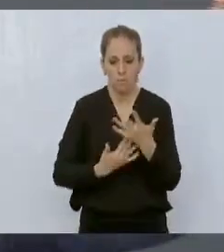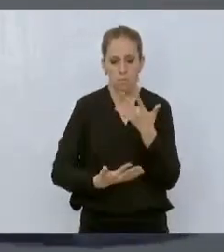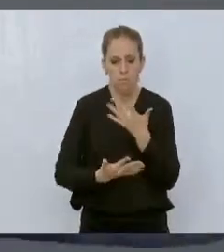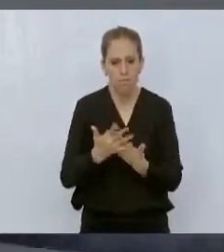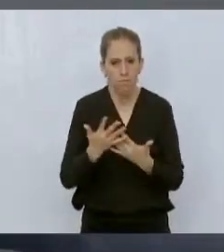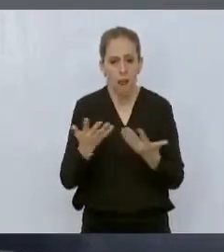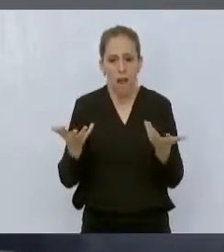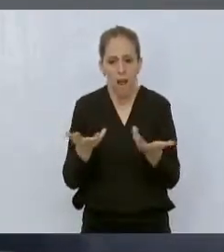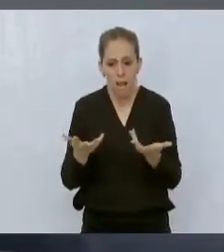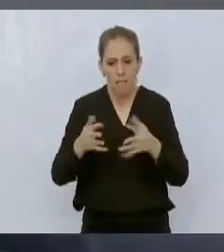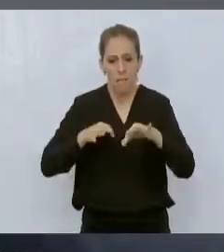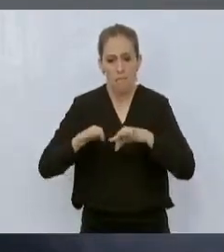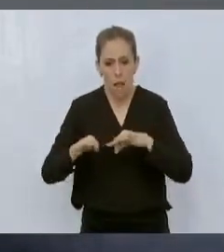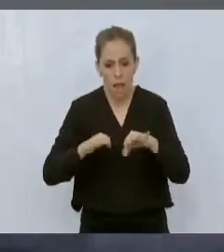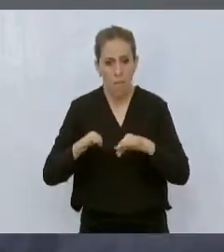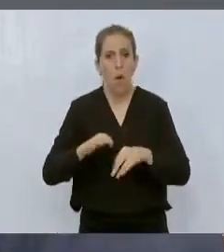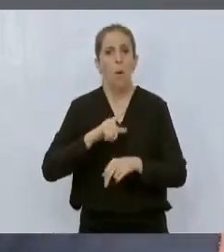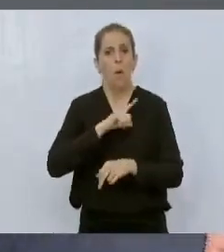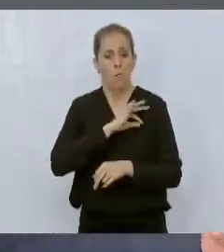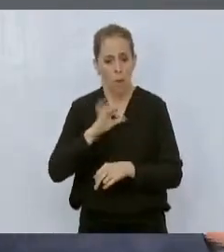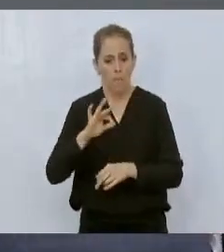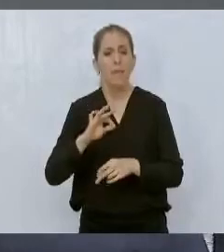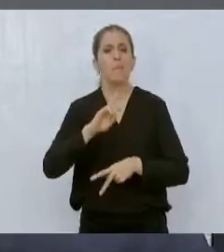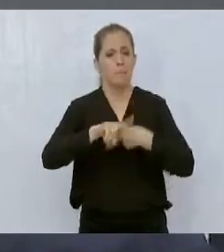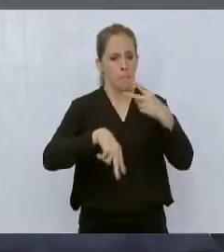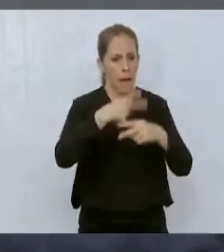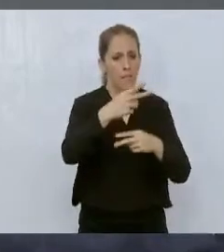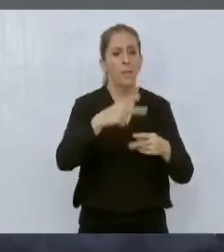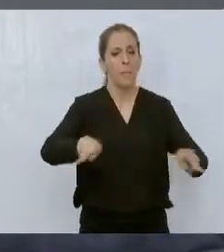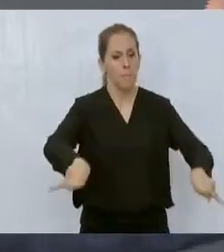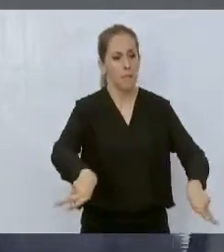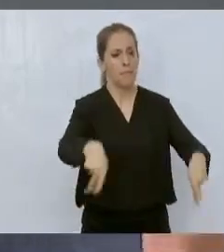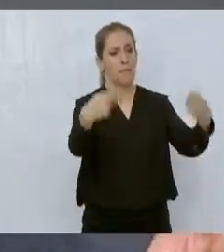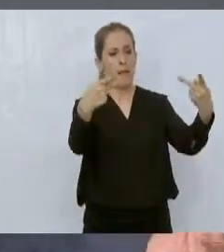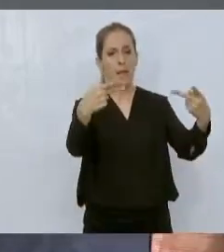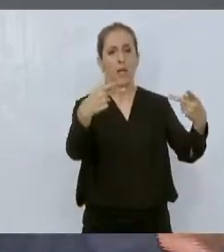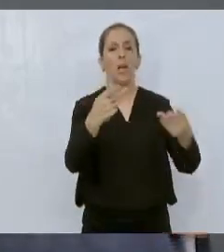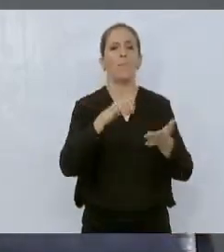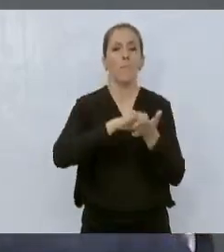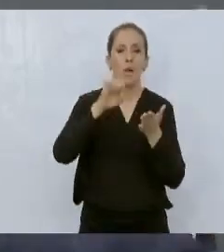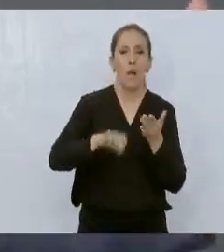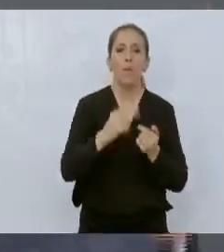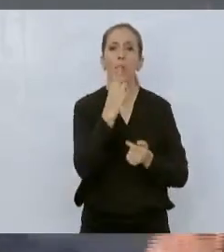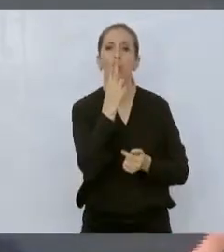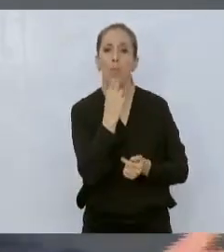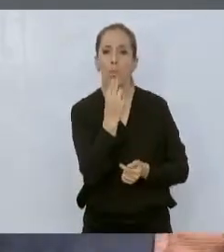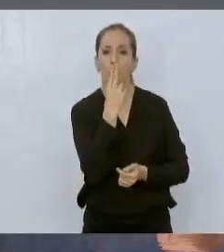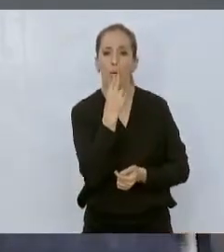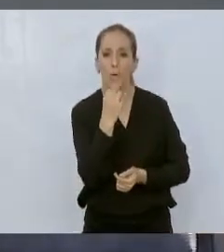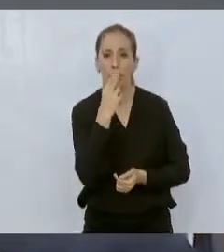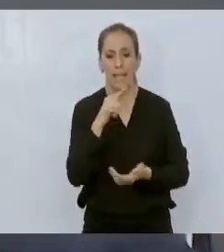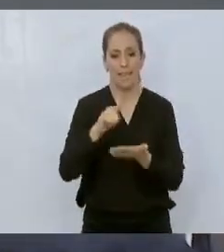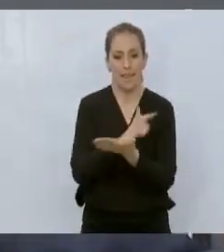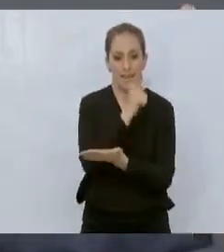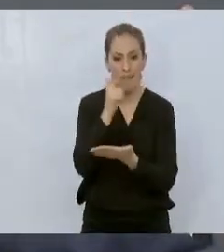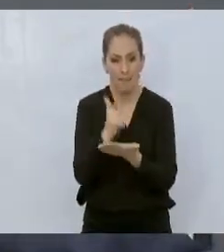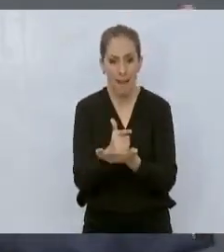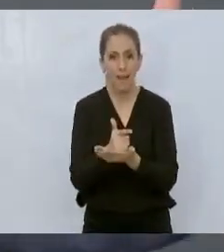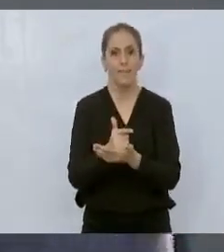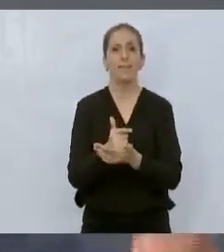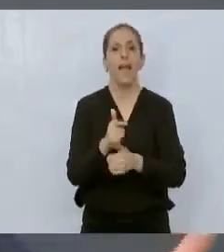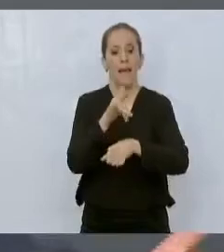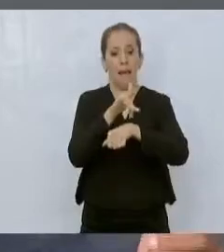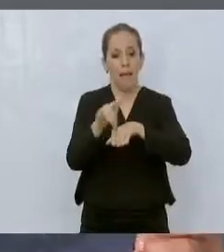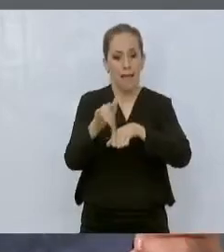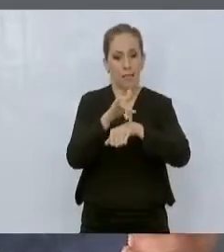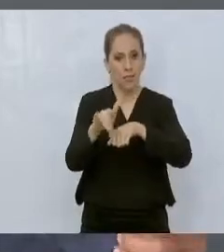puedan tener un lugar en donde vender sus productos, las glorias de Linares, los dulces de Linares, los quesos de Linares, las